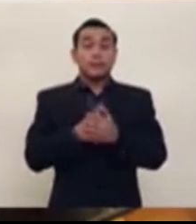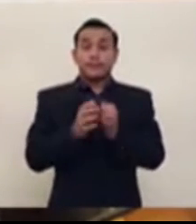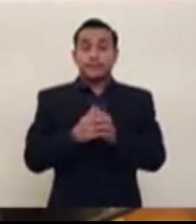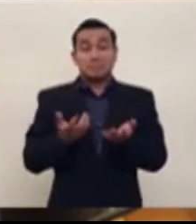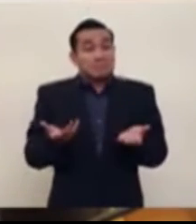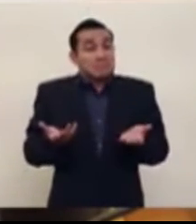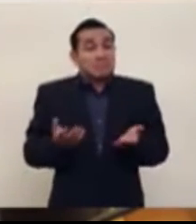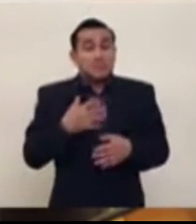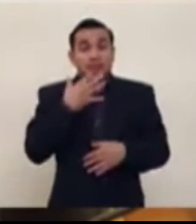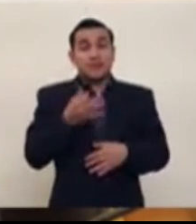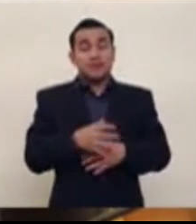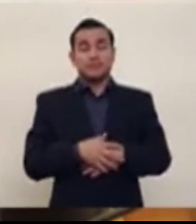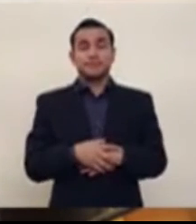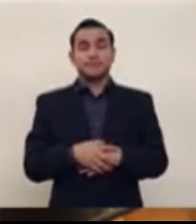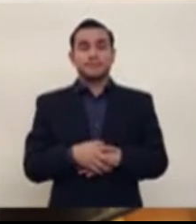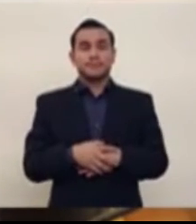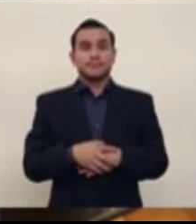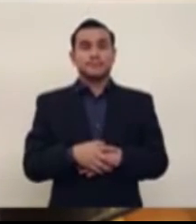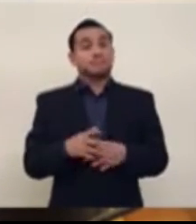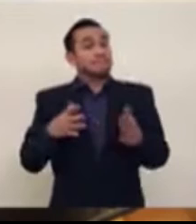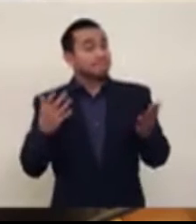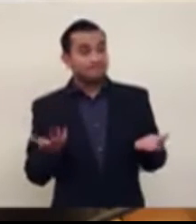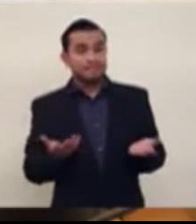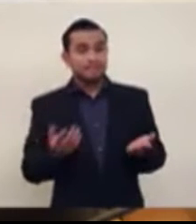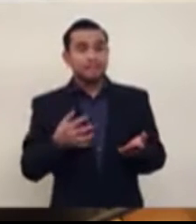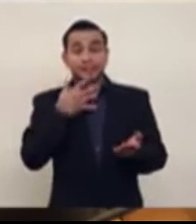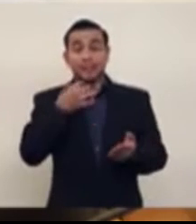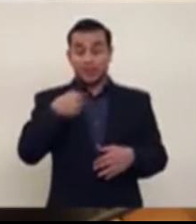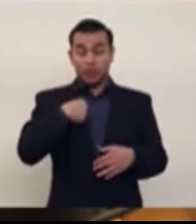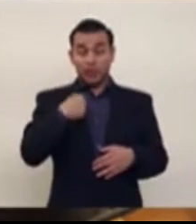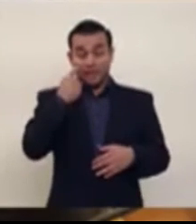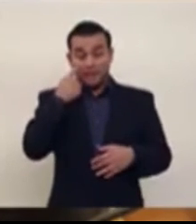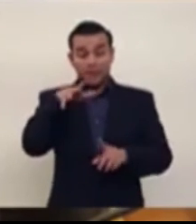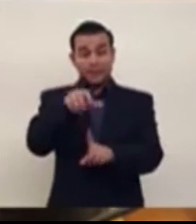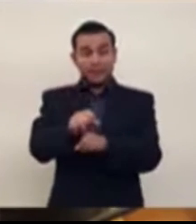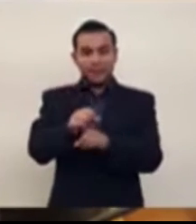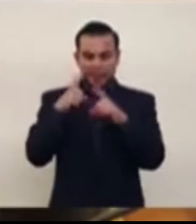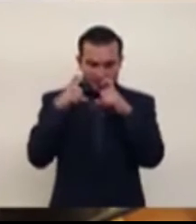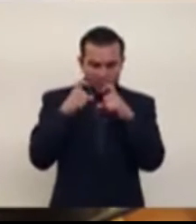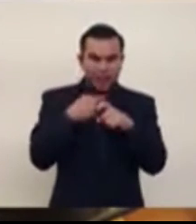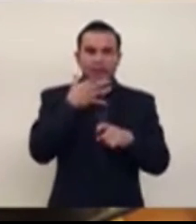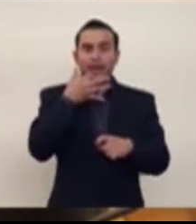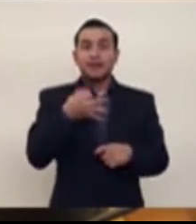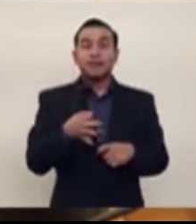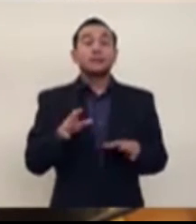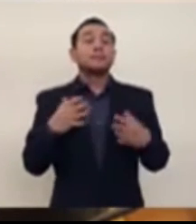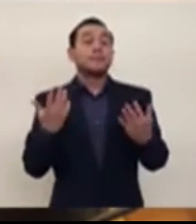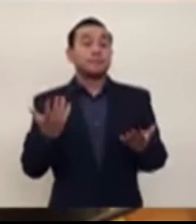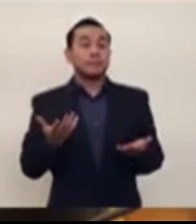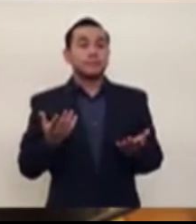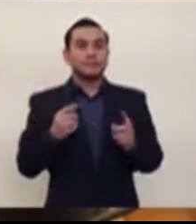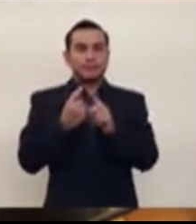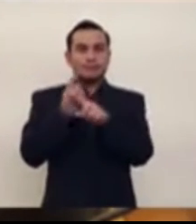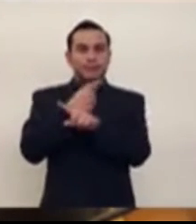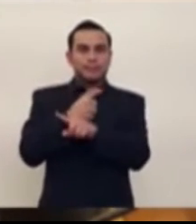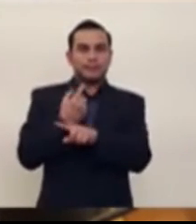con sólo ver eso, quién va a querer tomarse esa agua. Pero, yo vi la fotografía del equipo nuevo, que estamos pidiendo, para cambiar